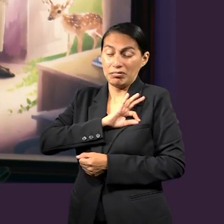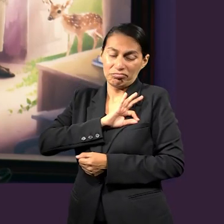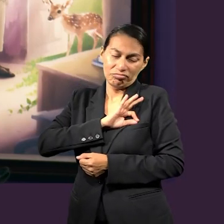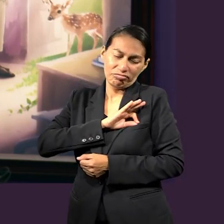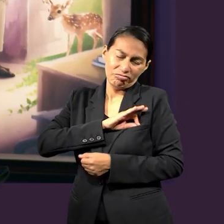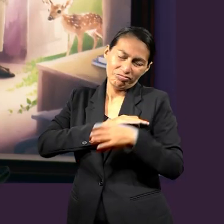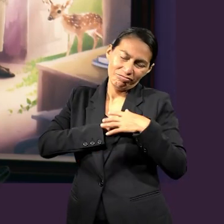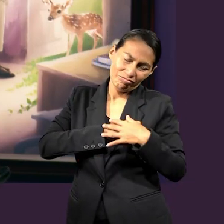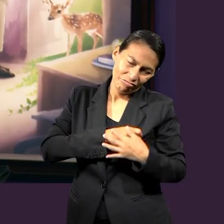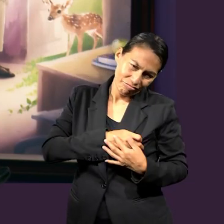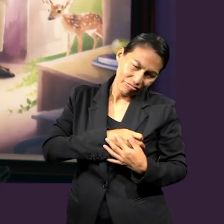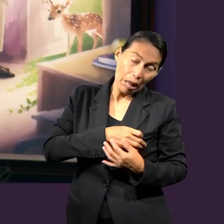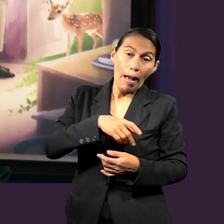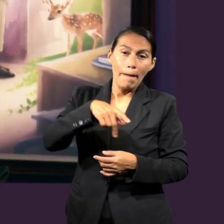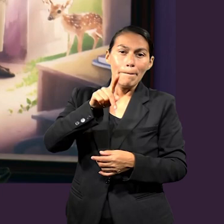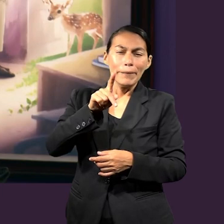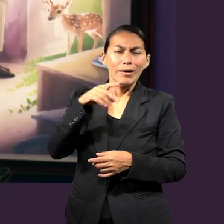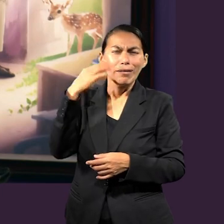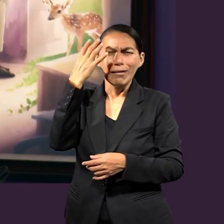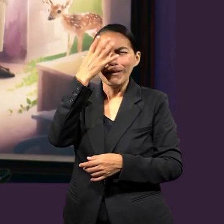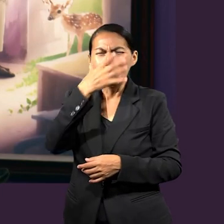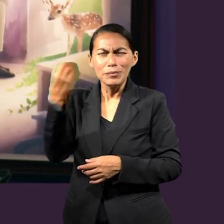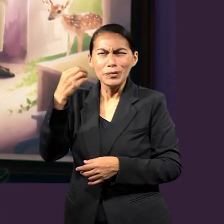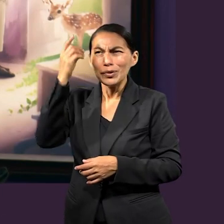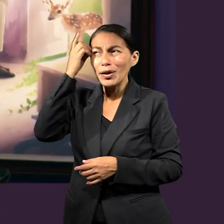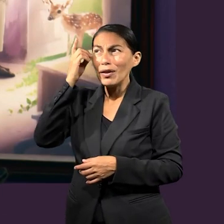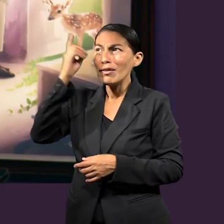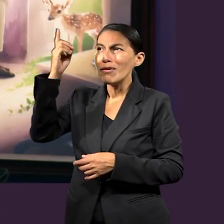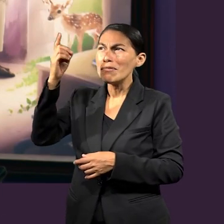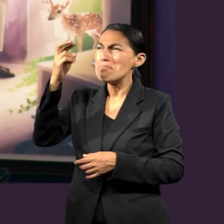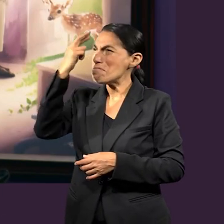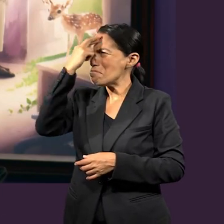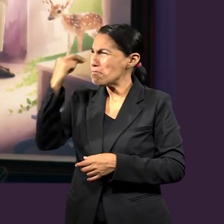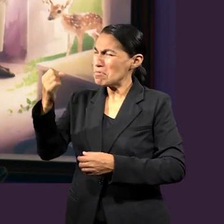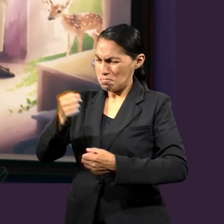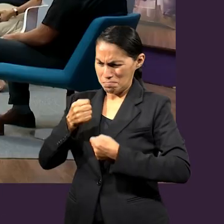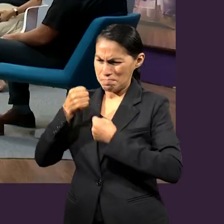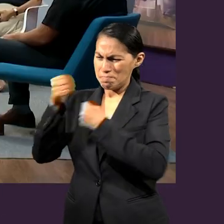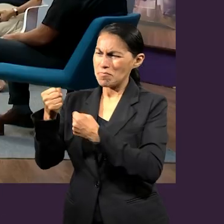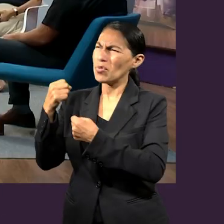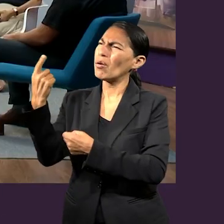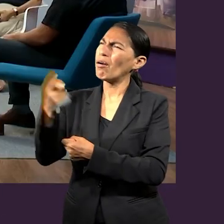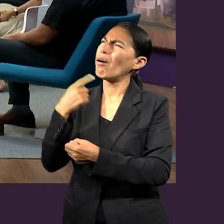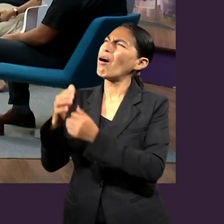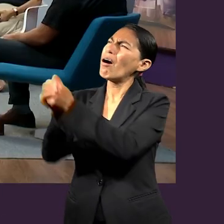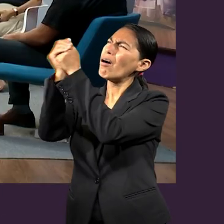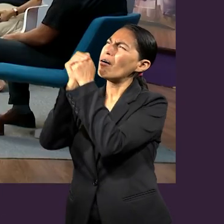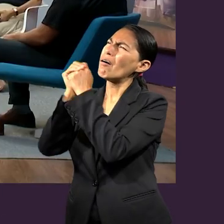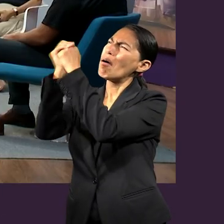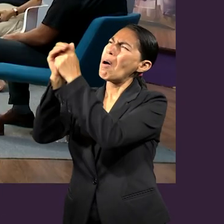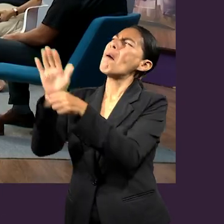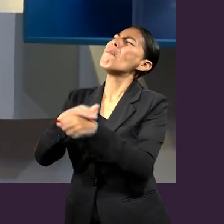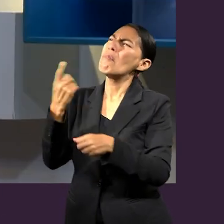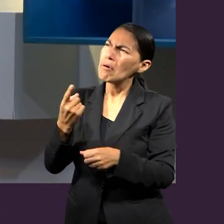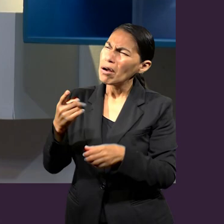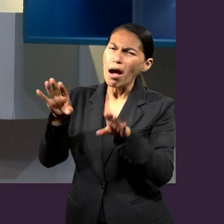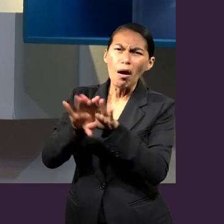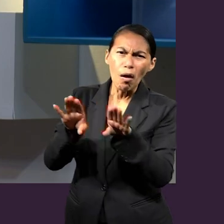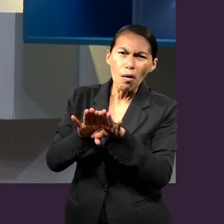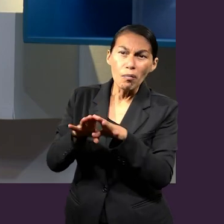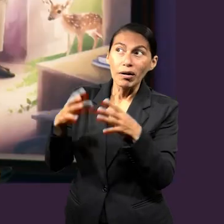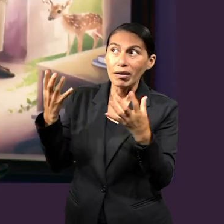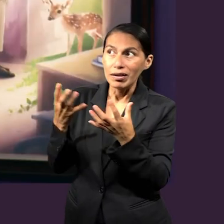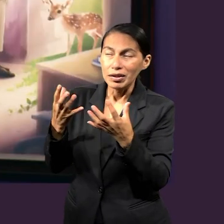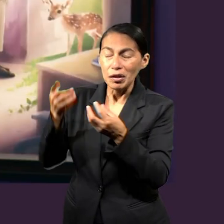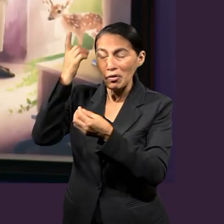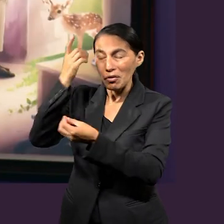dudar de nuestra fe, pero lo bonito es que también Dios da razones muy firmes de por qué adorarlo, cómo adorarlo